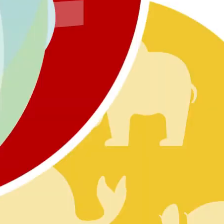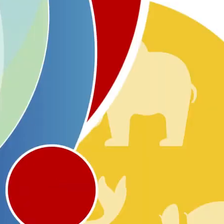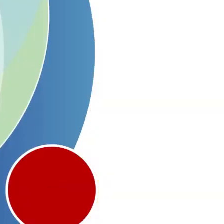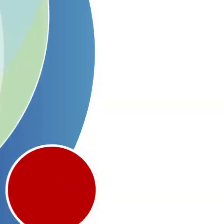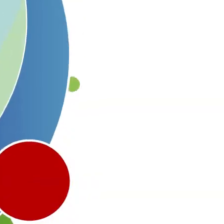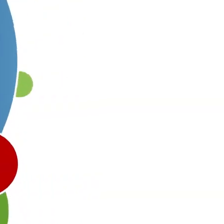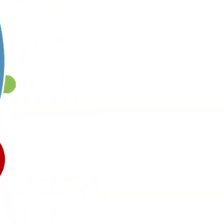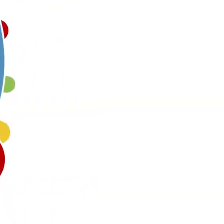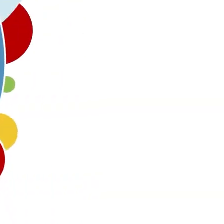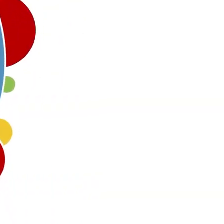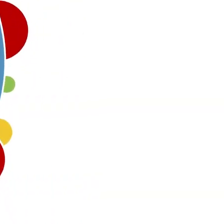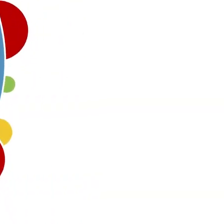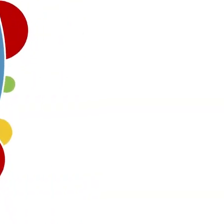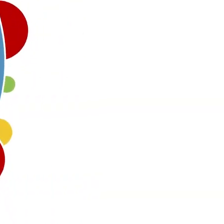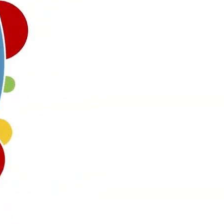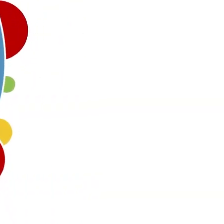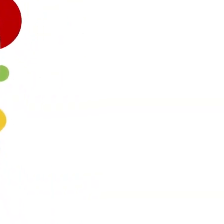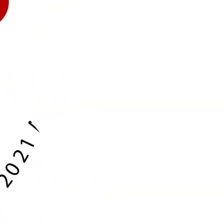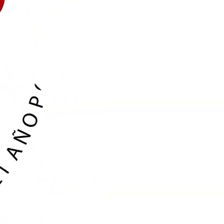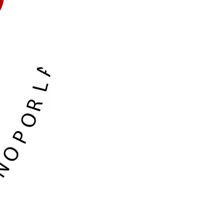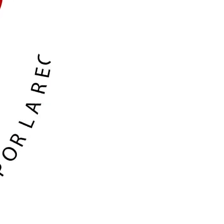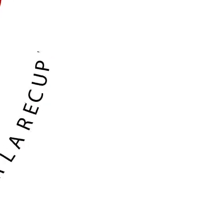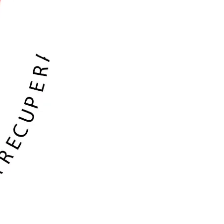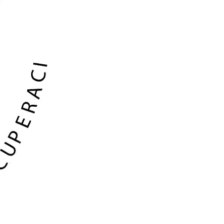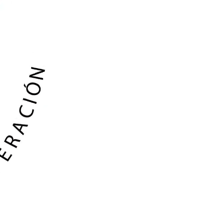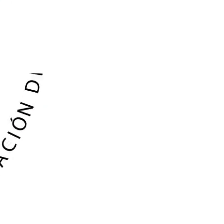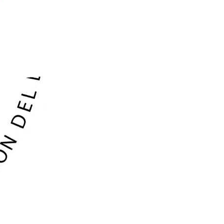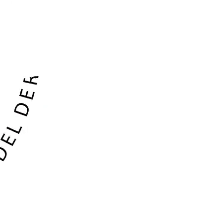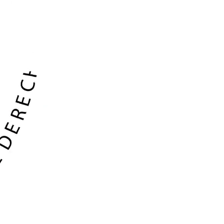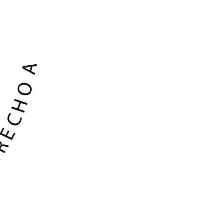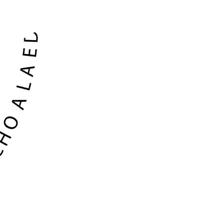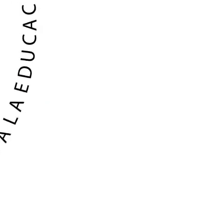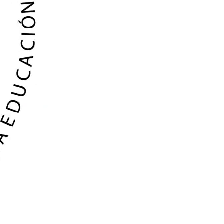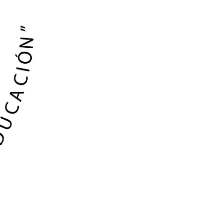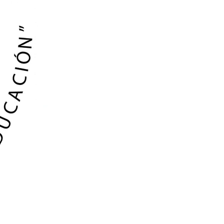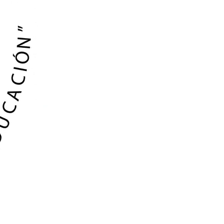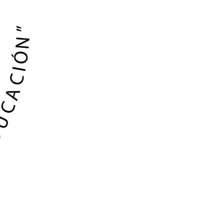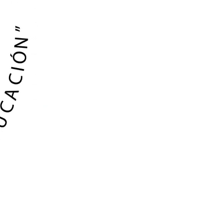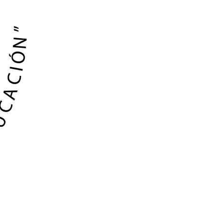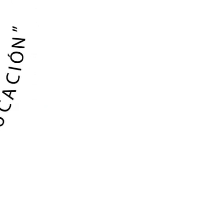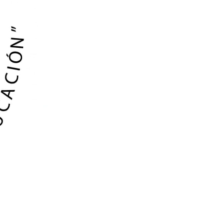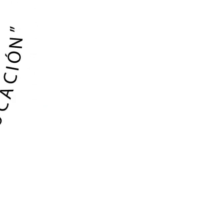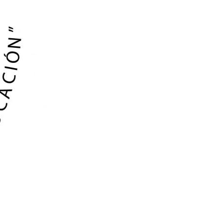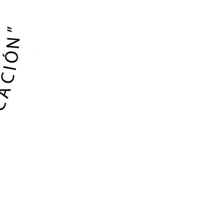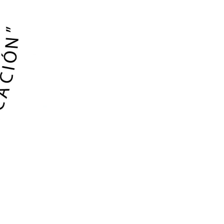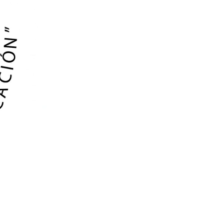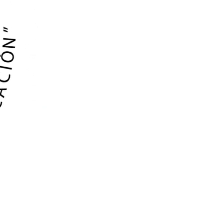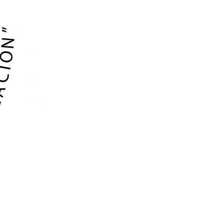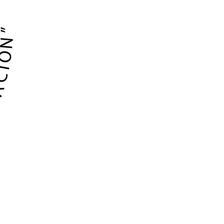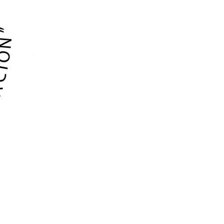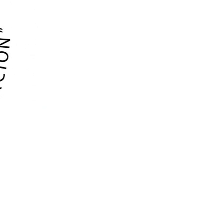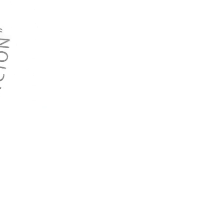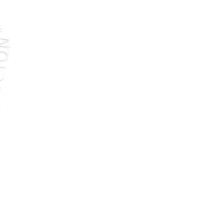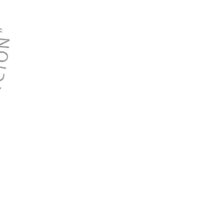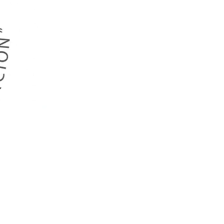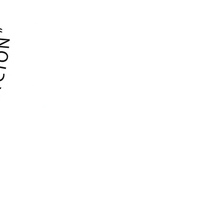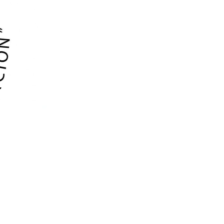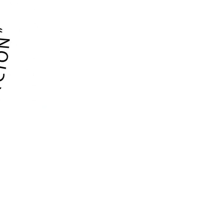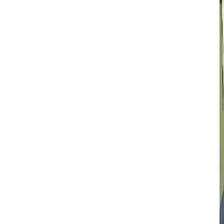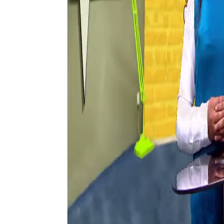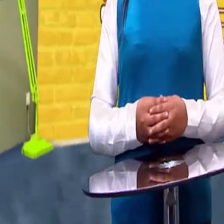EDUCA BOLIVIA 2021 AÑO POR LA RECUPERACIÓN DEL DERECHO A LA EDUCACIÓN